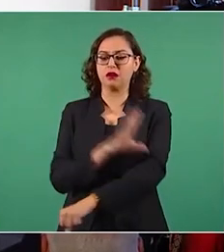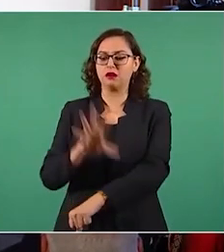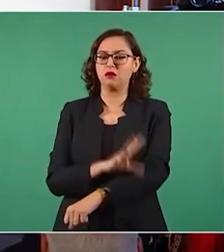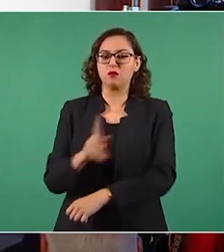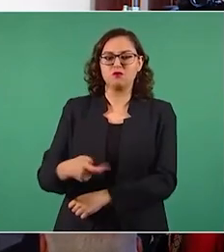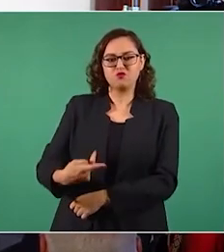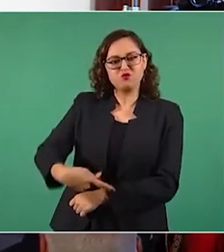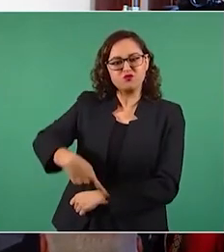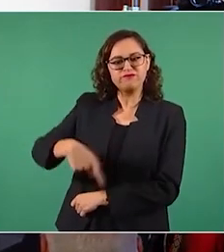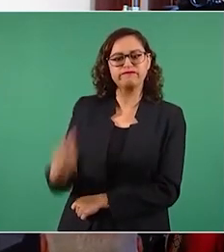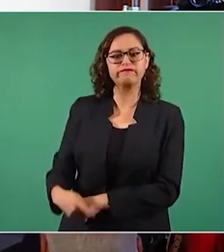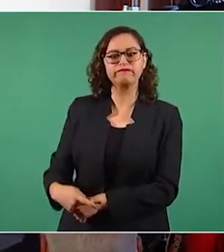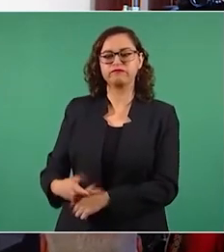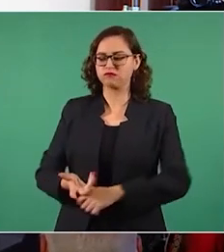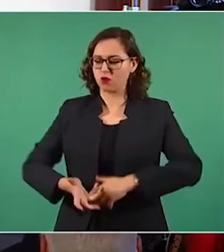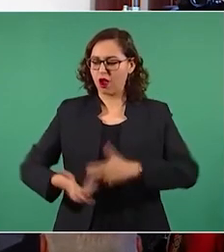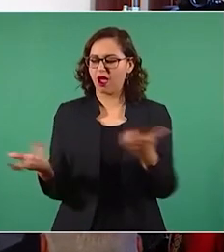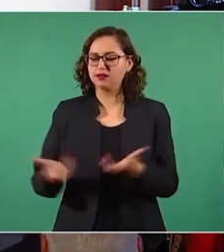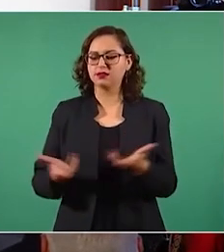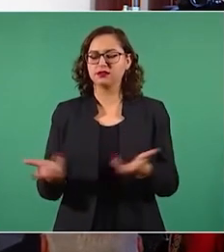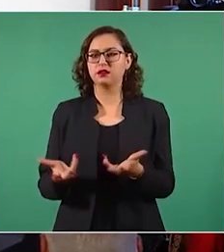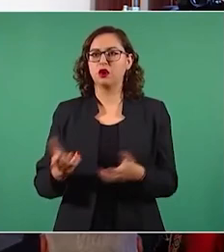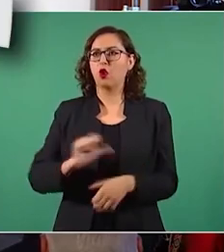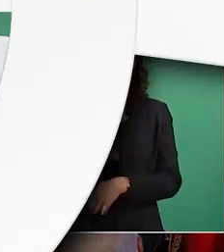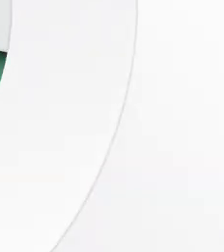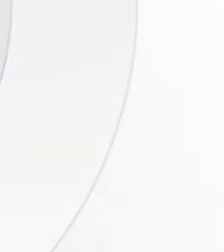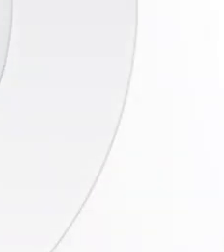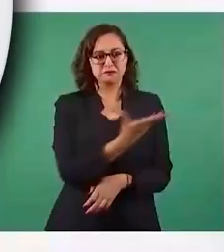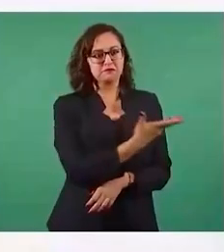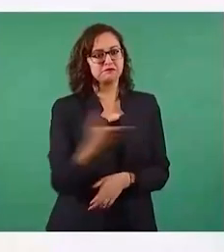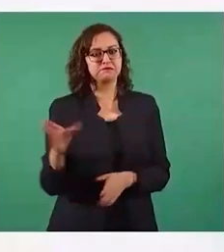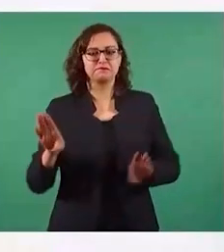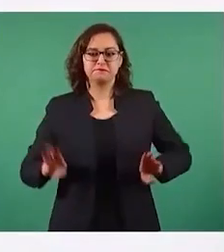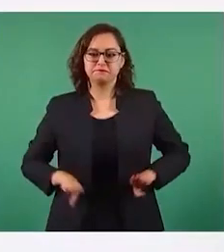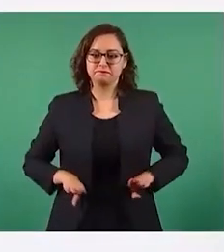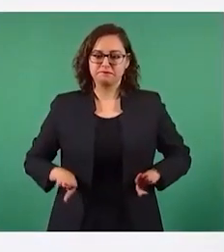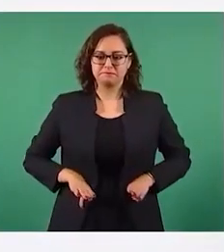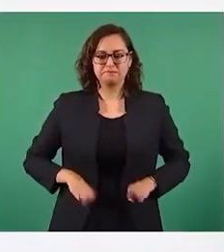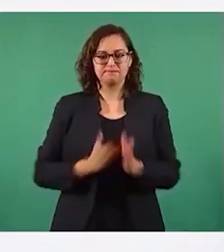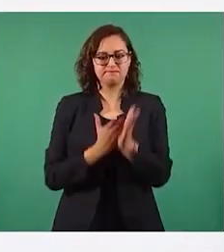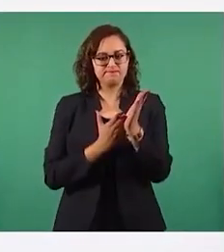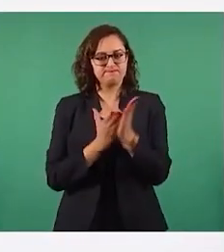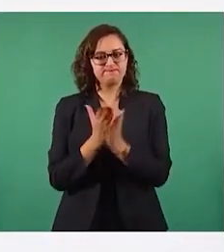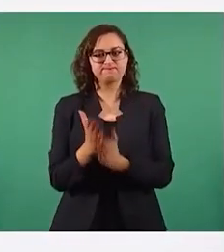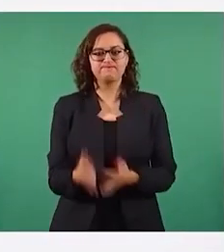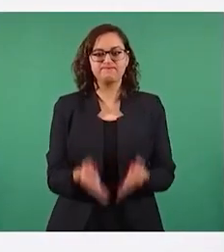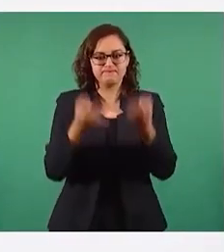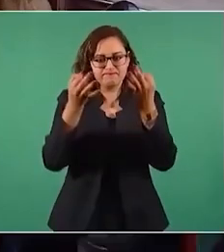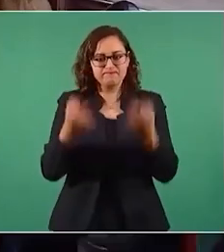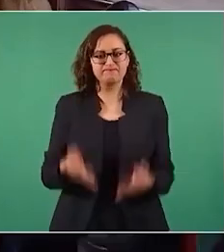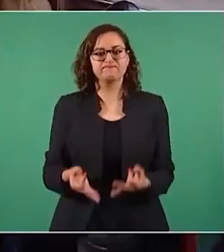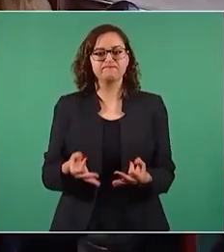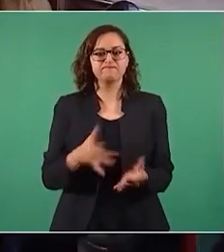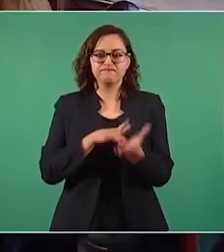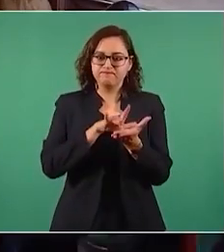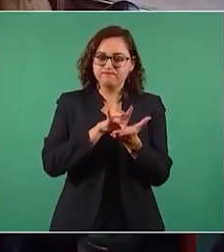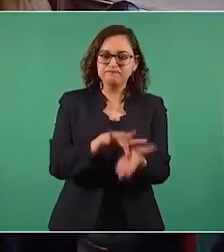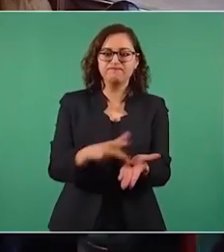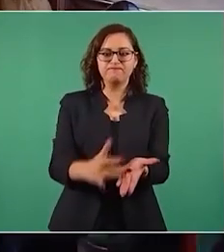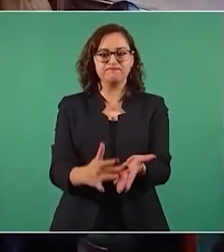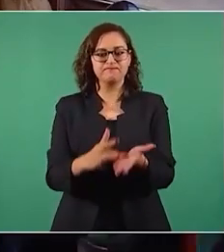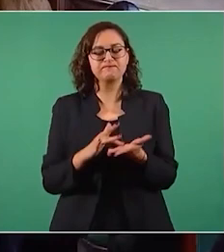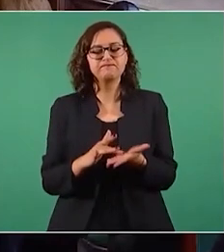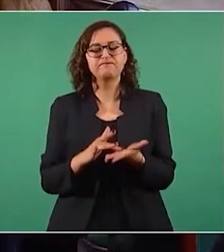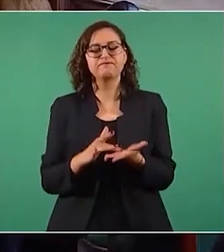país consume y dejar de importarlas y solidarios, fraternos. Pero